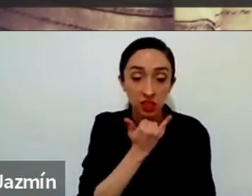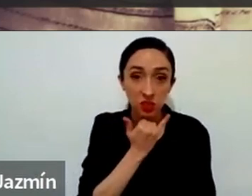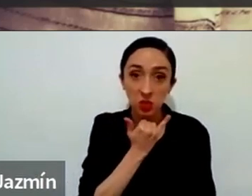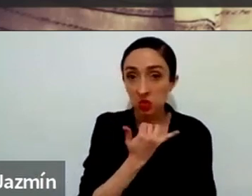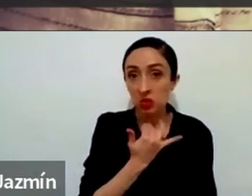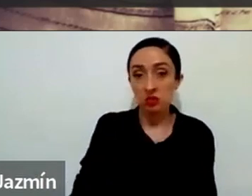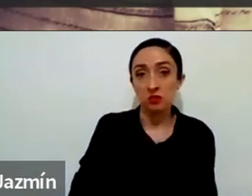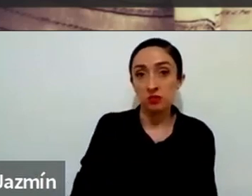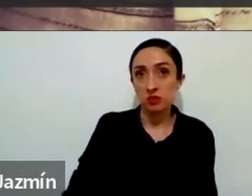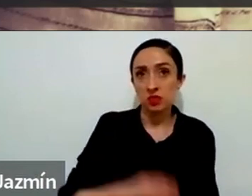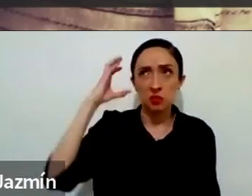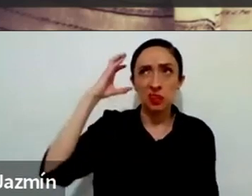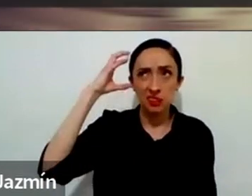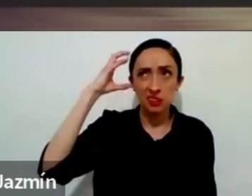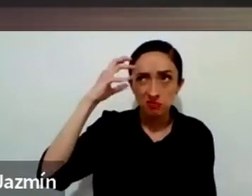que estoy reflexionando?